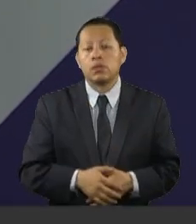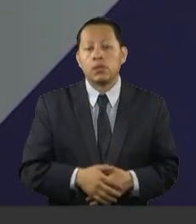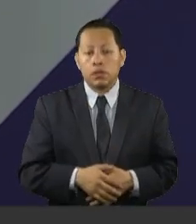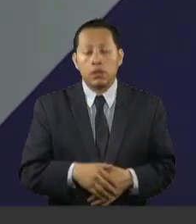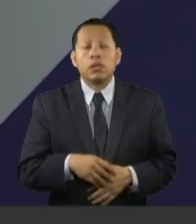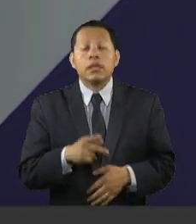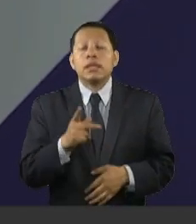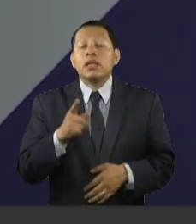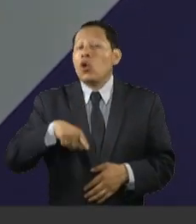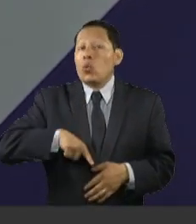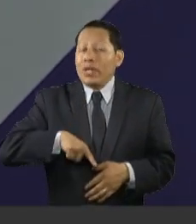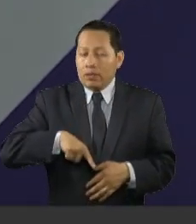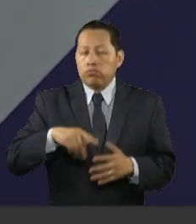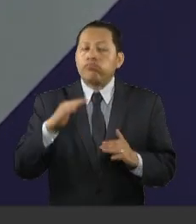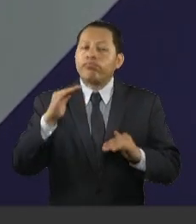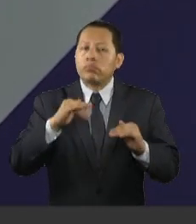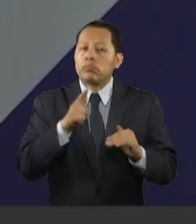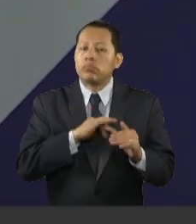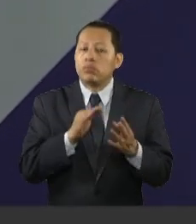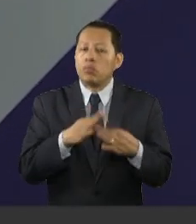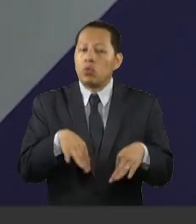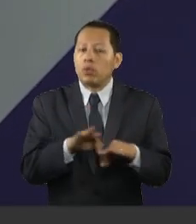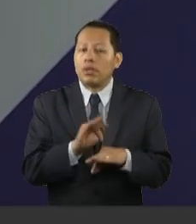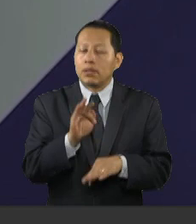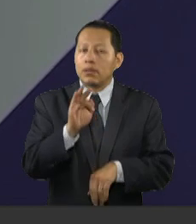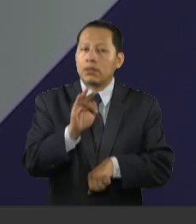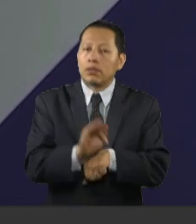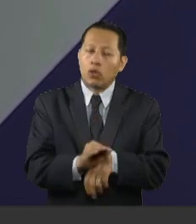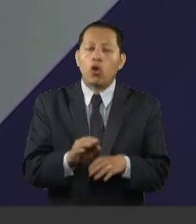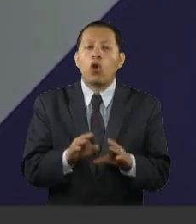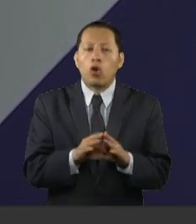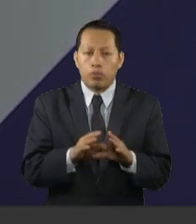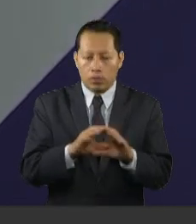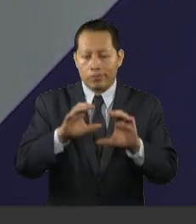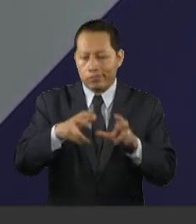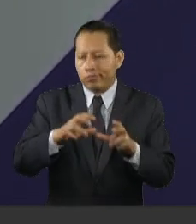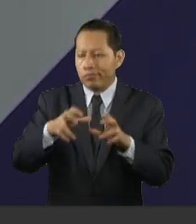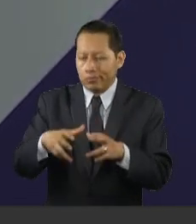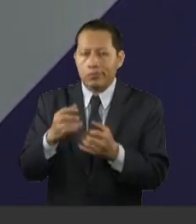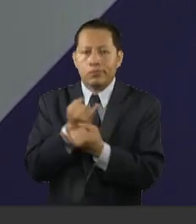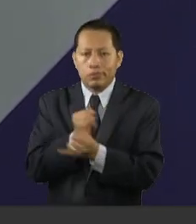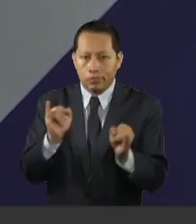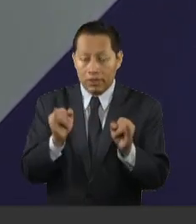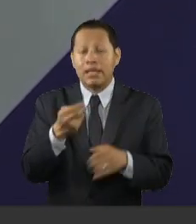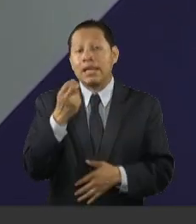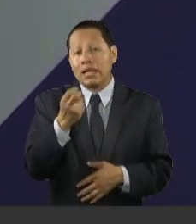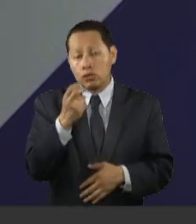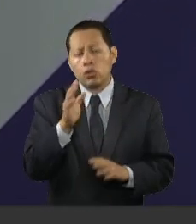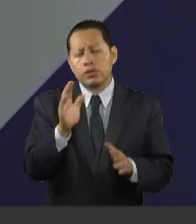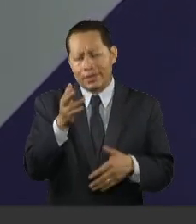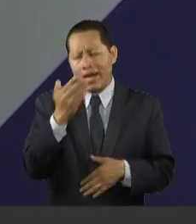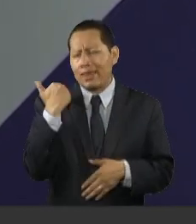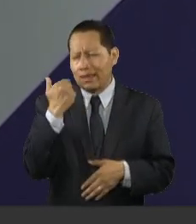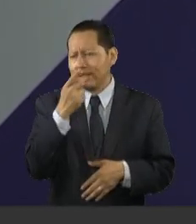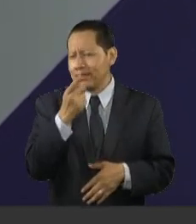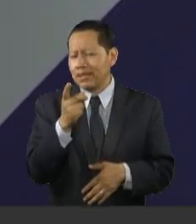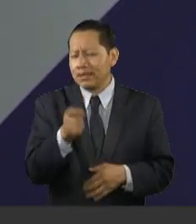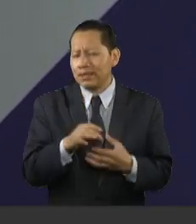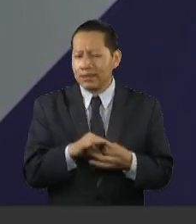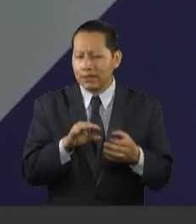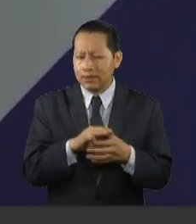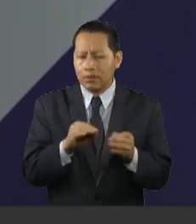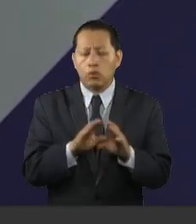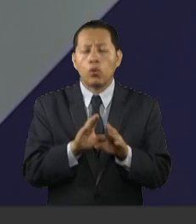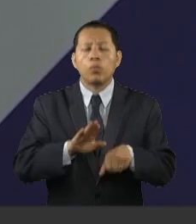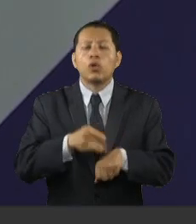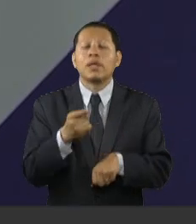una de sus más importantes contribuciones en los organismos autónomos. Precisamente, como ya se dijo aquí, surgieron de